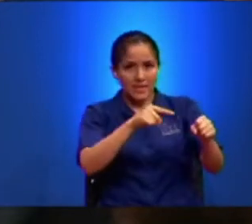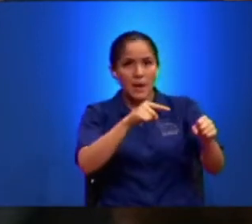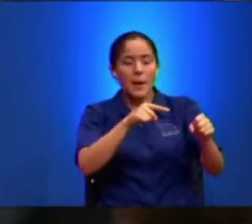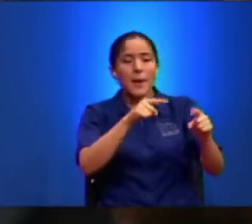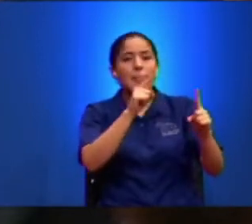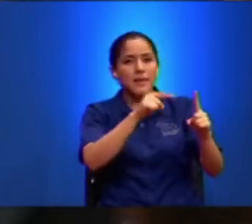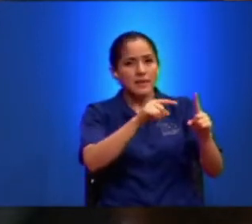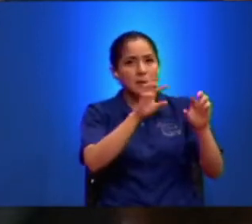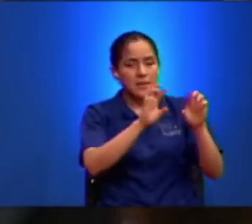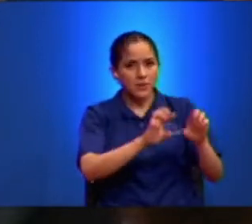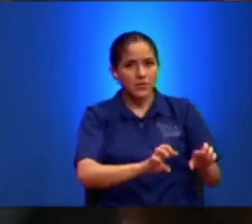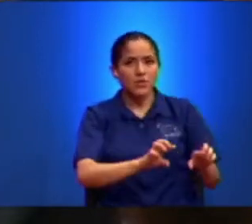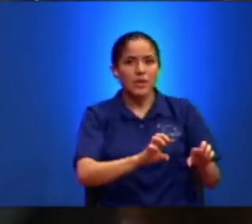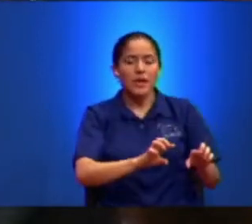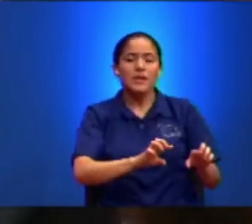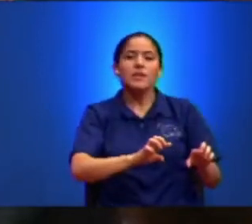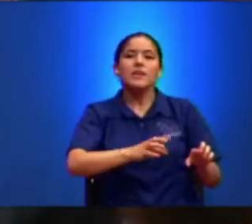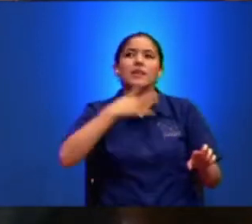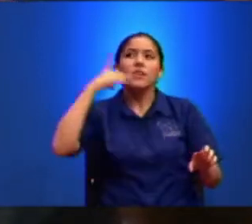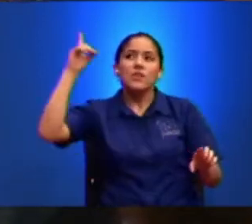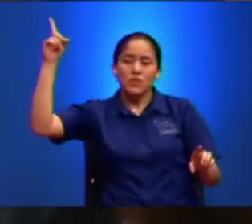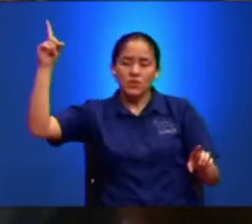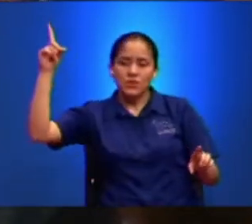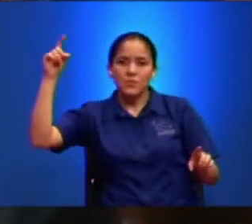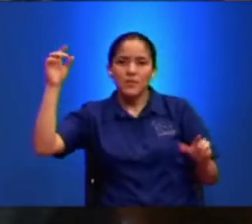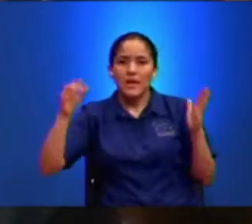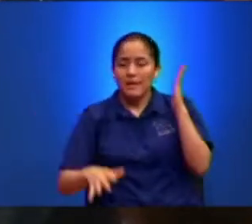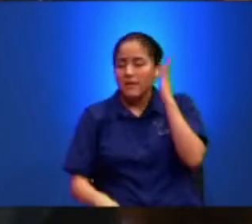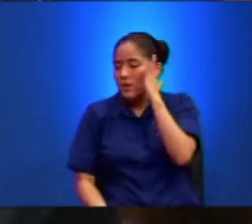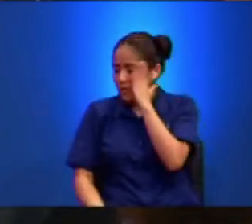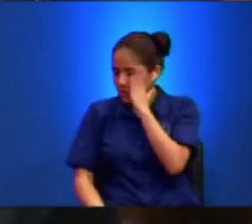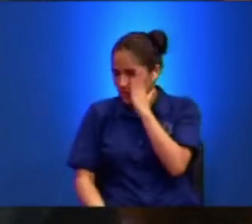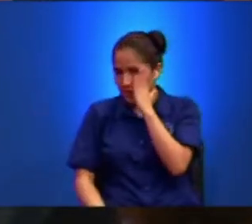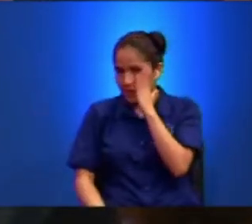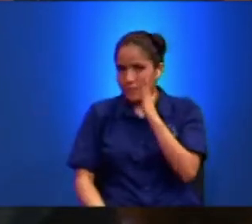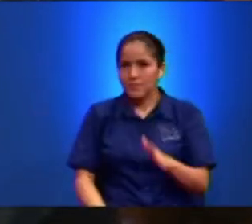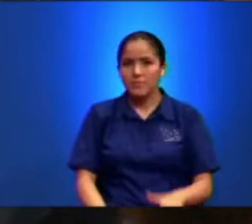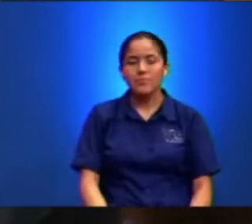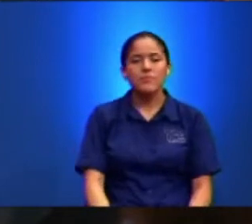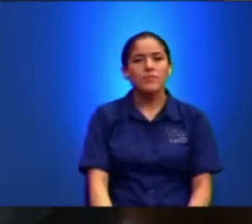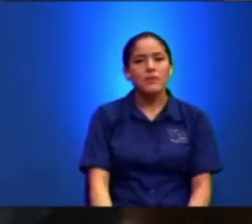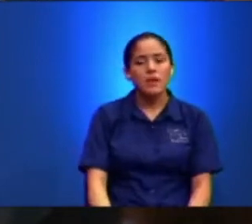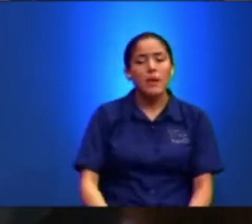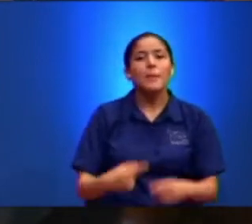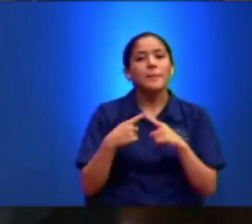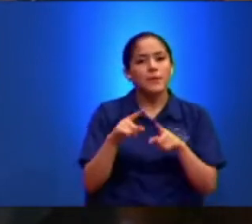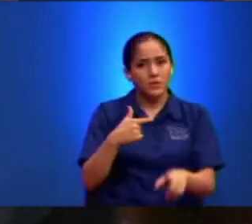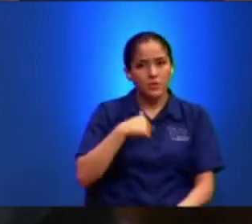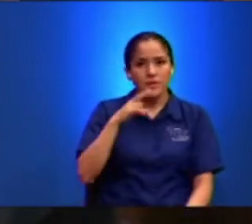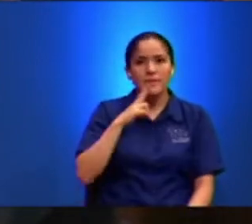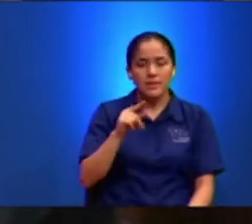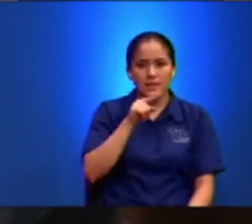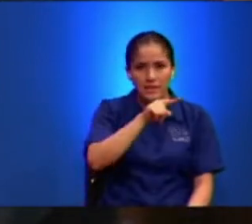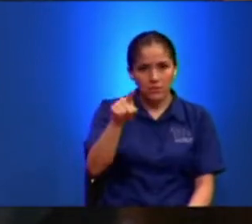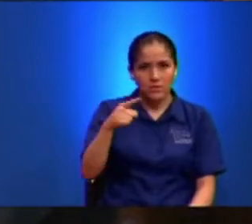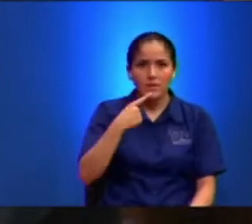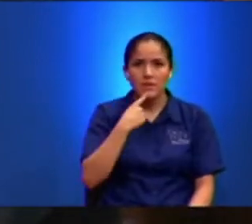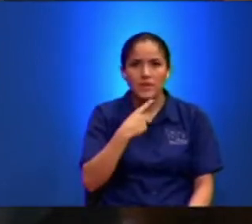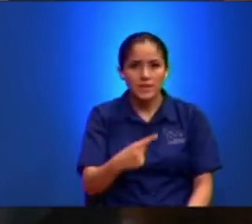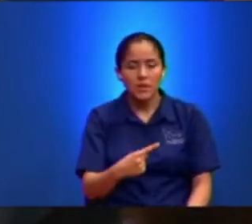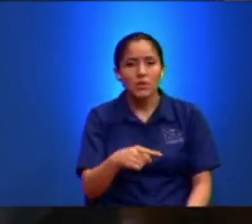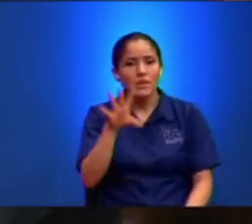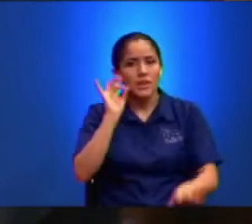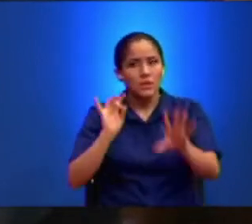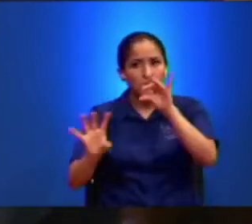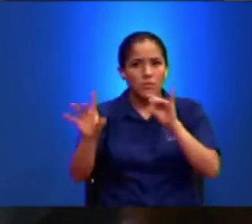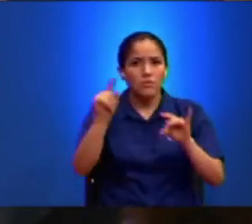Venga En Su Gloria Y La Del Padre Y La De Los Santos Ángeles Pero En Verdad Os Digo Que Hay Algunos De Los Que